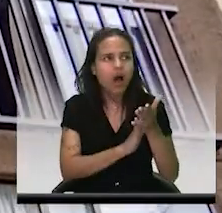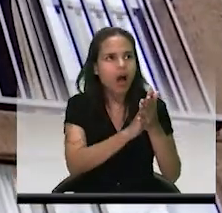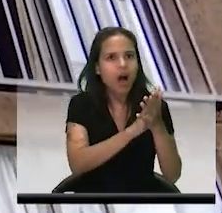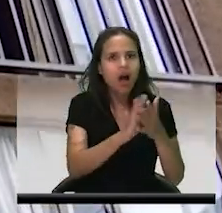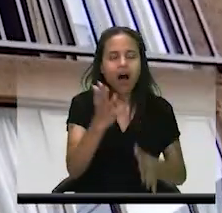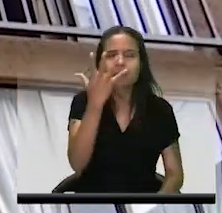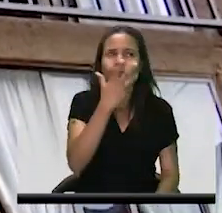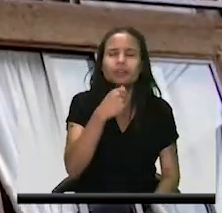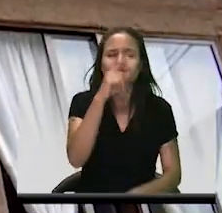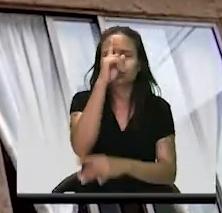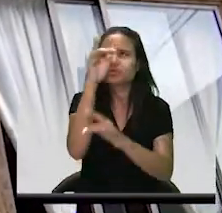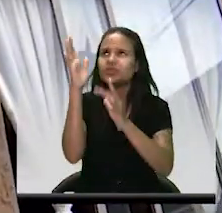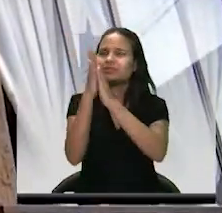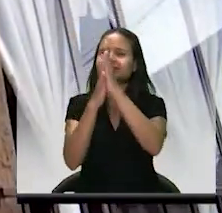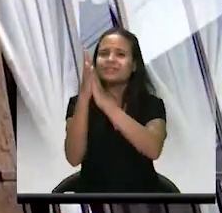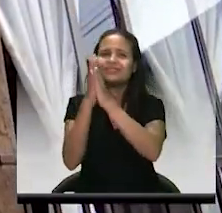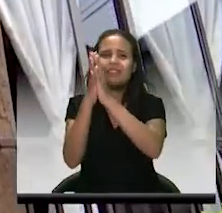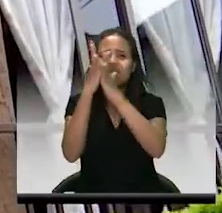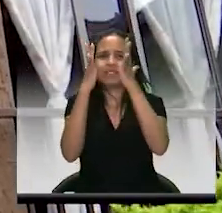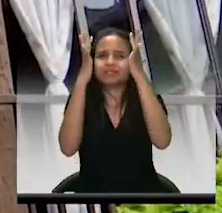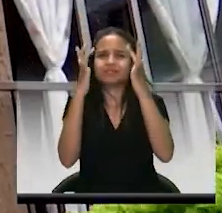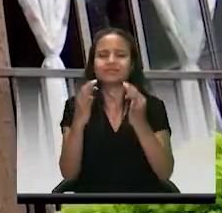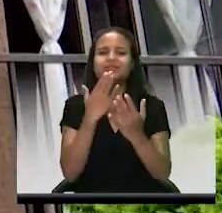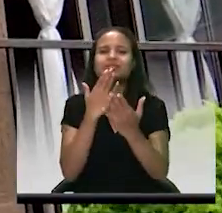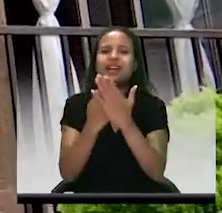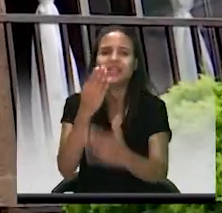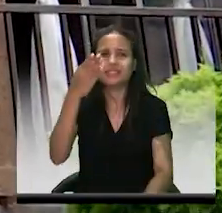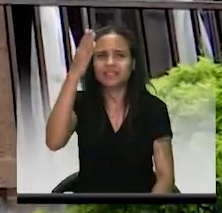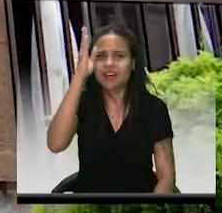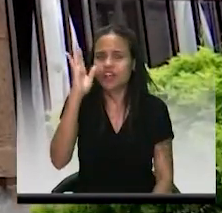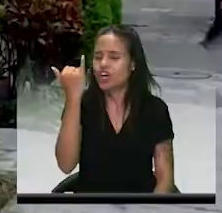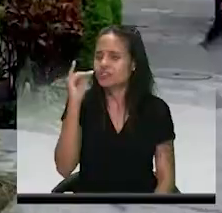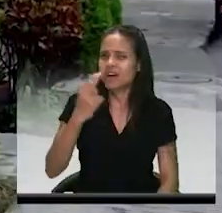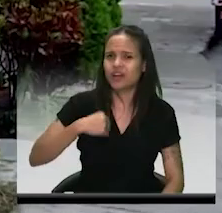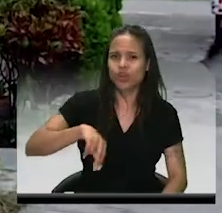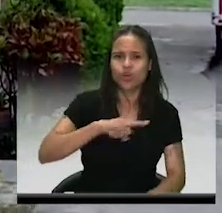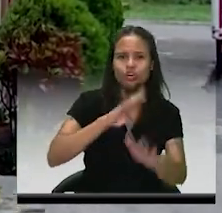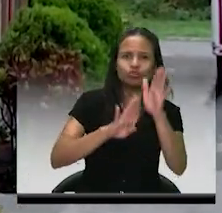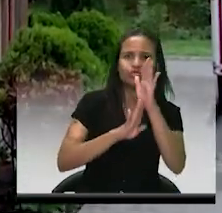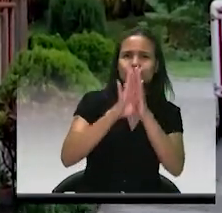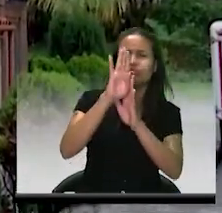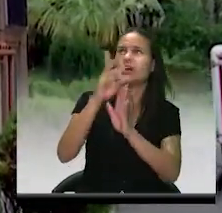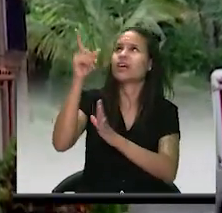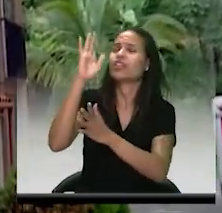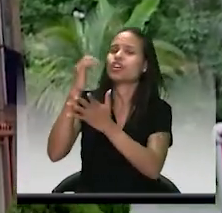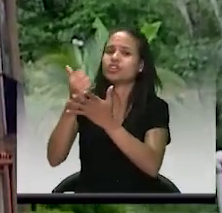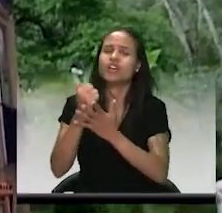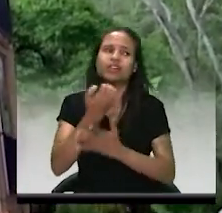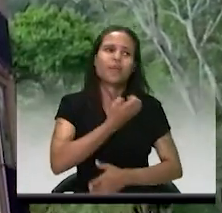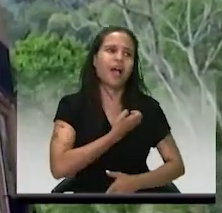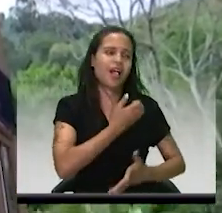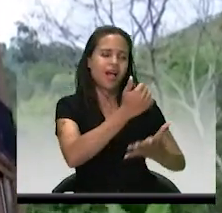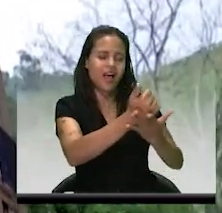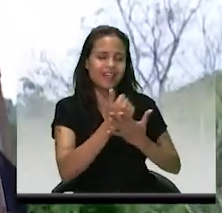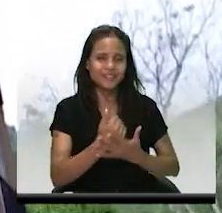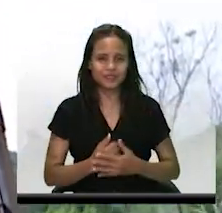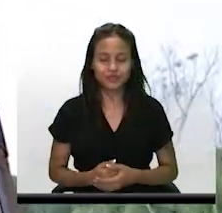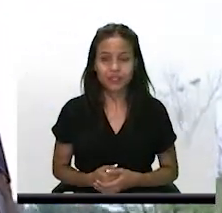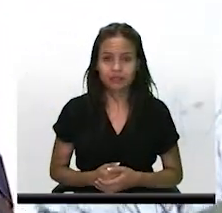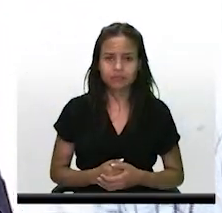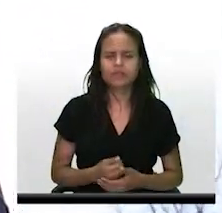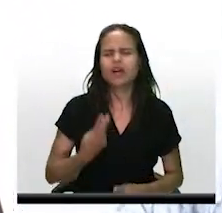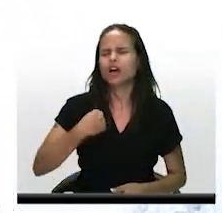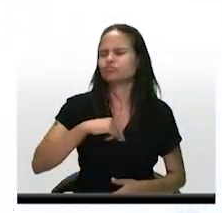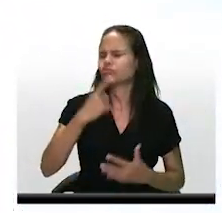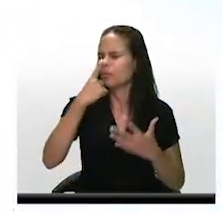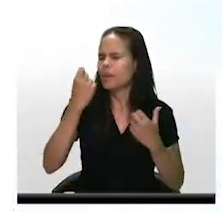podía alcanzar, pero ahora gracias a Dios lo logramos, lo logramos con todos nosotros con ayuda del señor alcalde. Con más ganas de sembrar, de